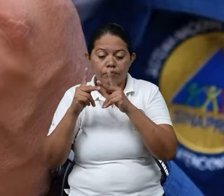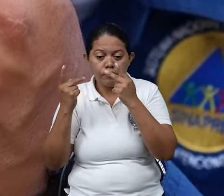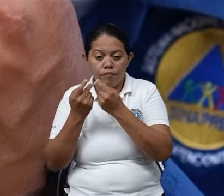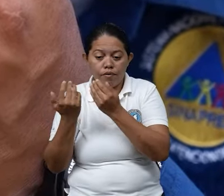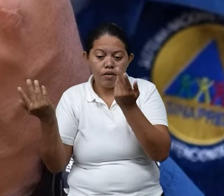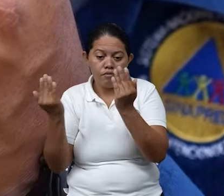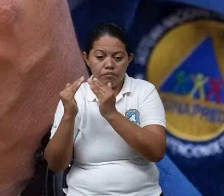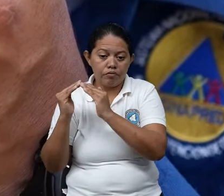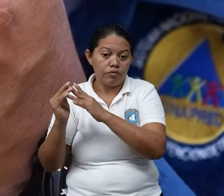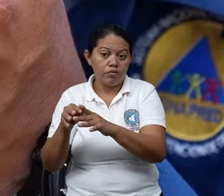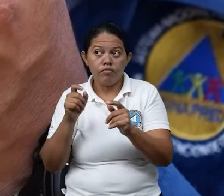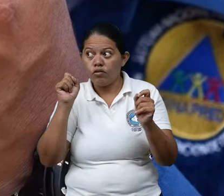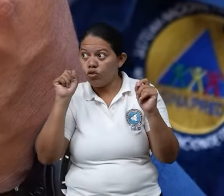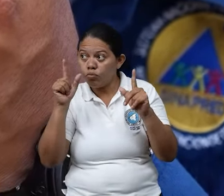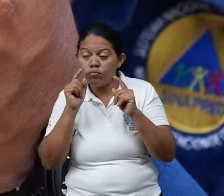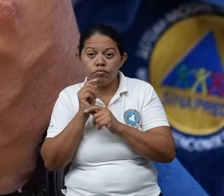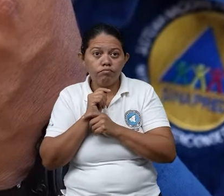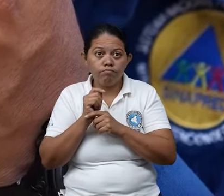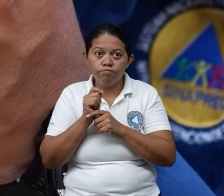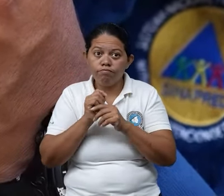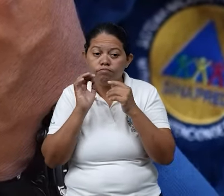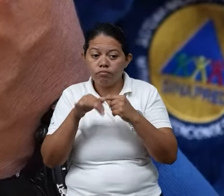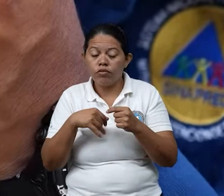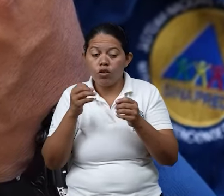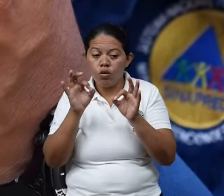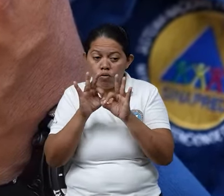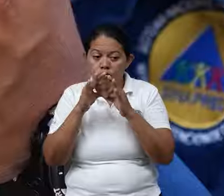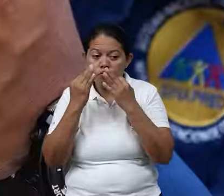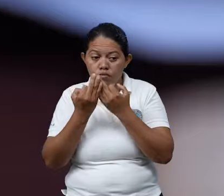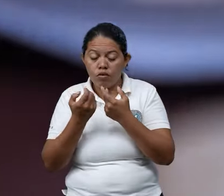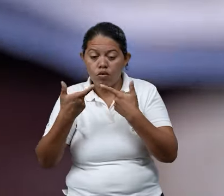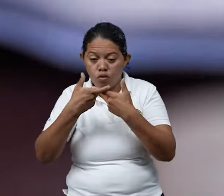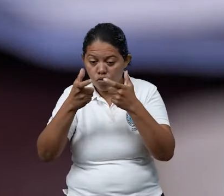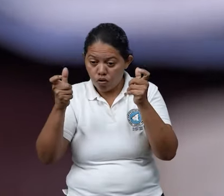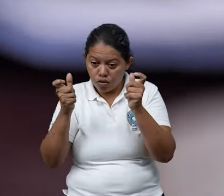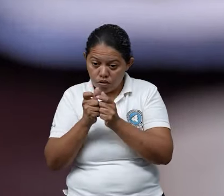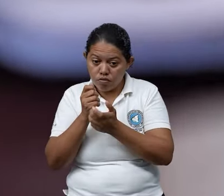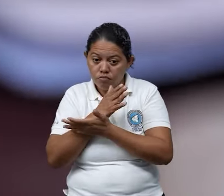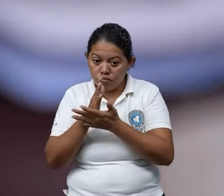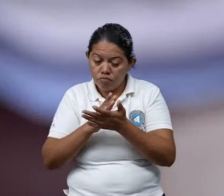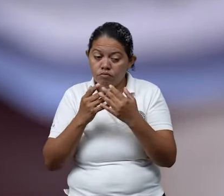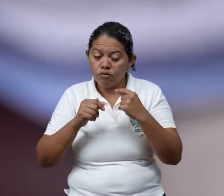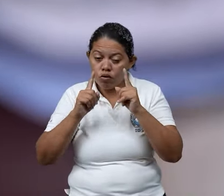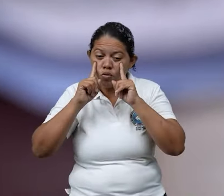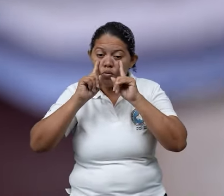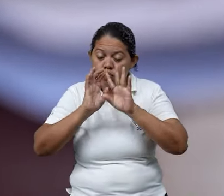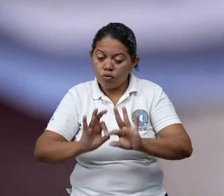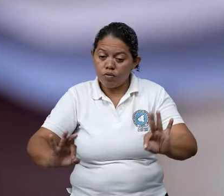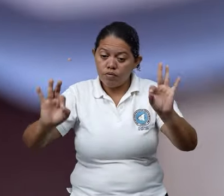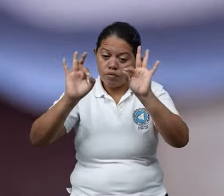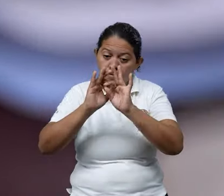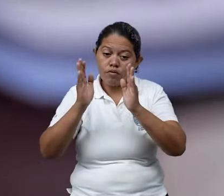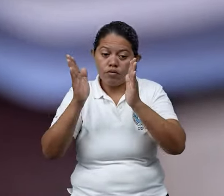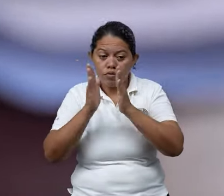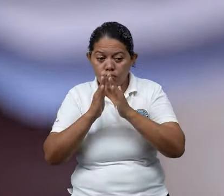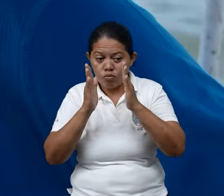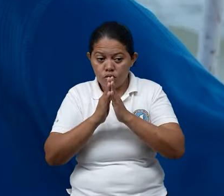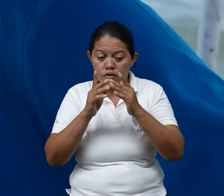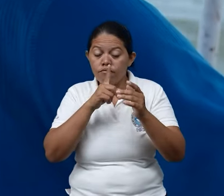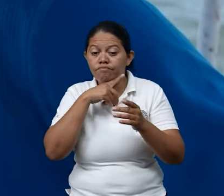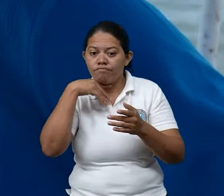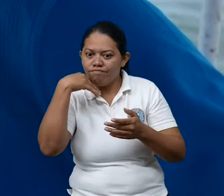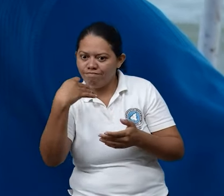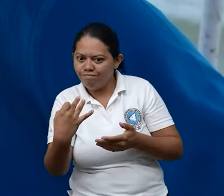a vivir más alertas, estar más organizados e inmersos en la prevención desde sus propias